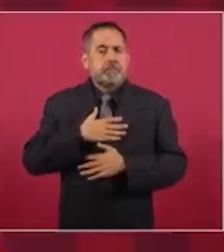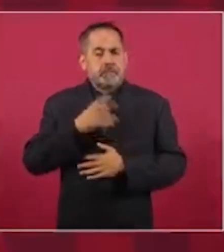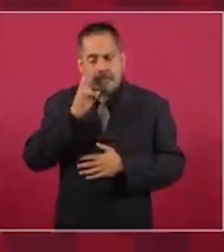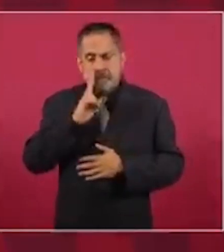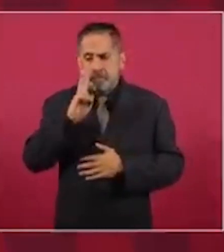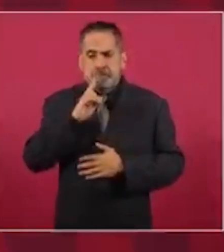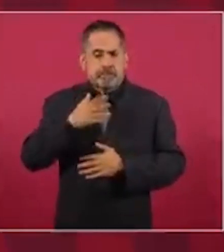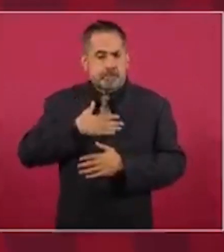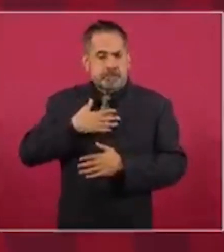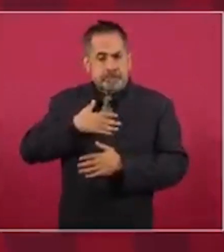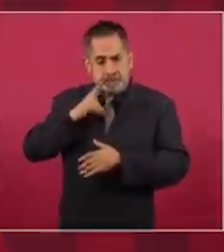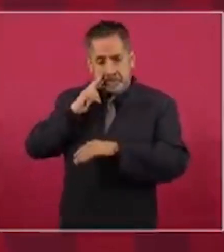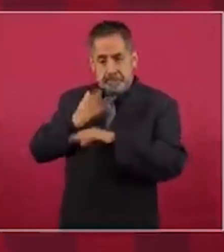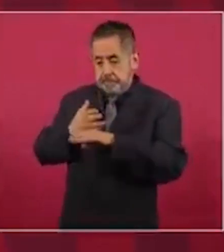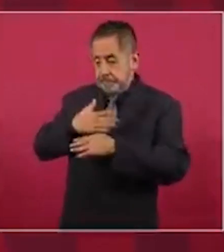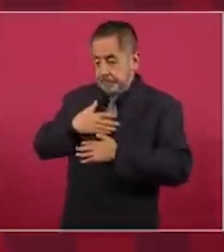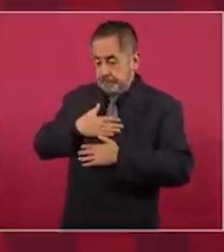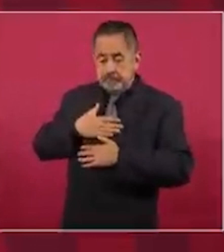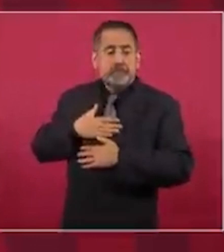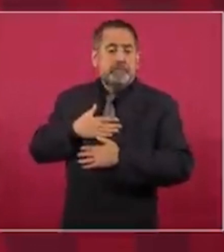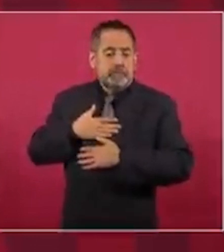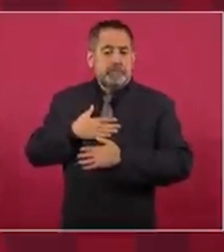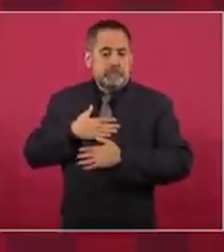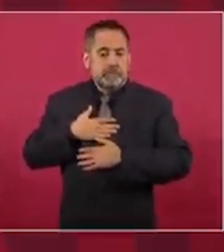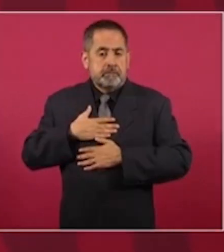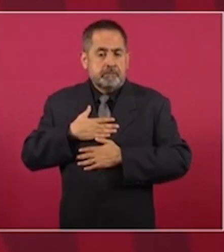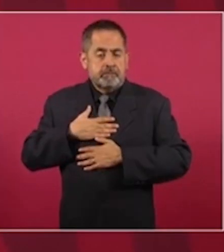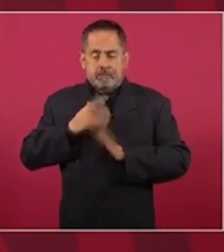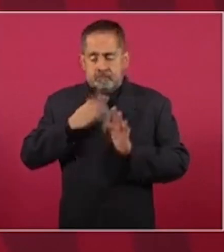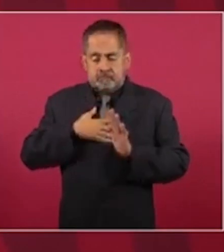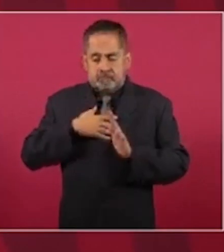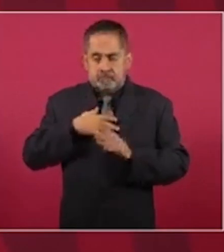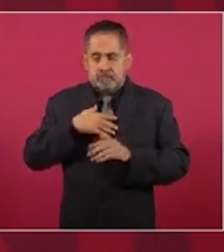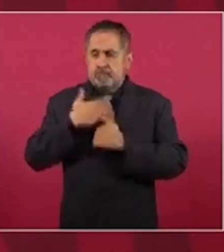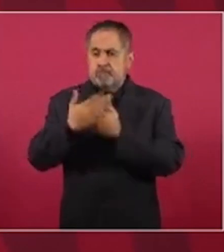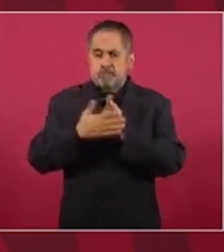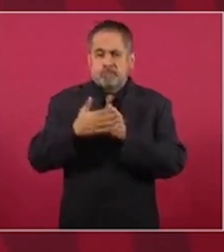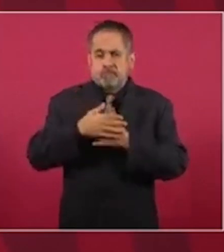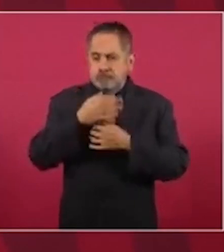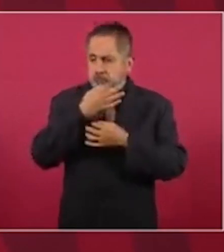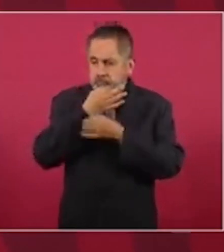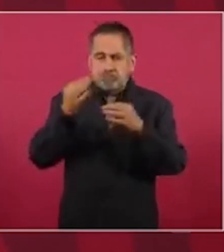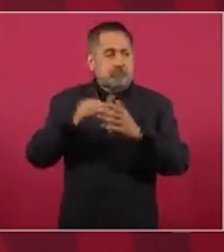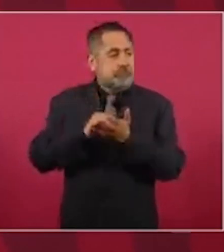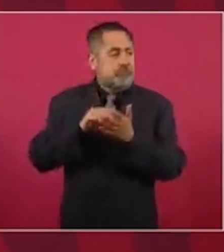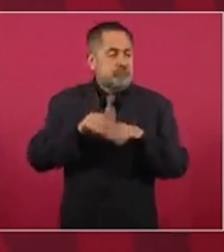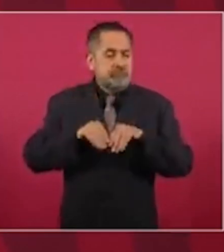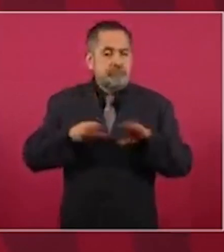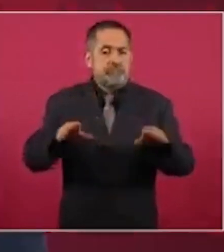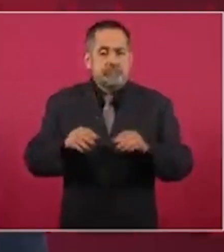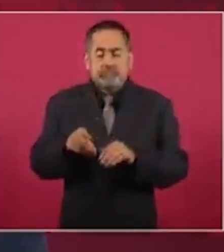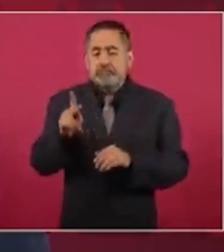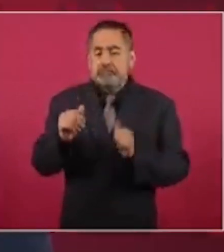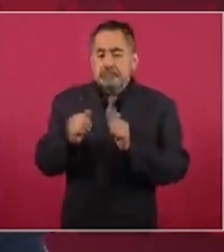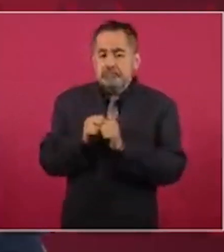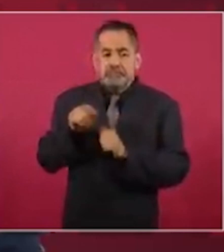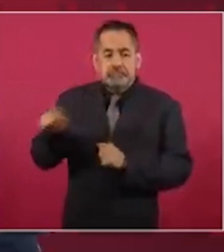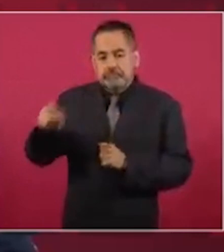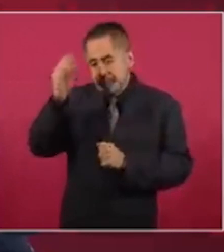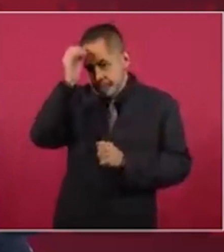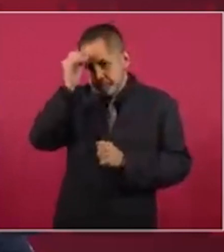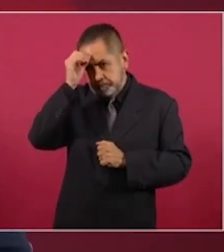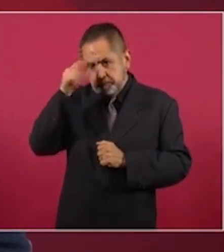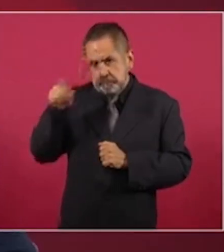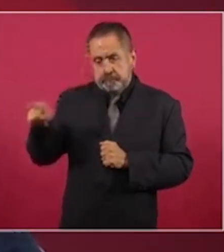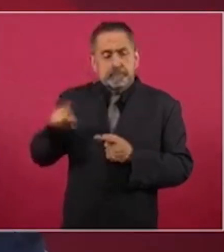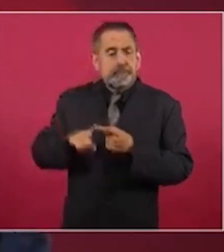a fijar nuestra postura con la opinión del secretario